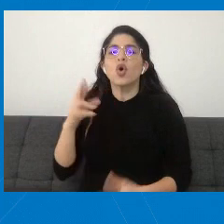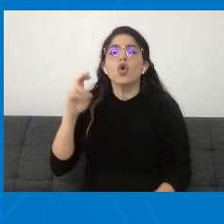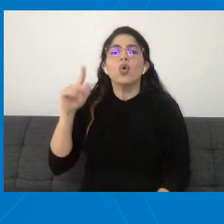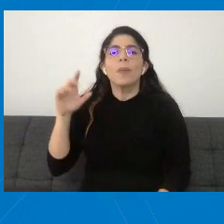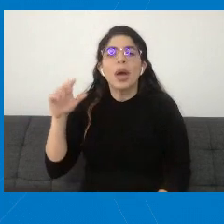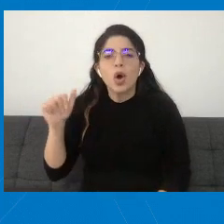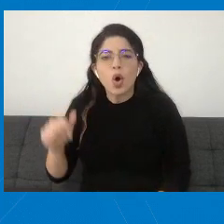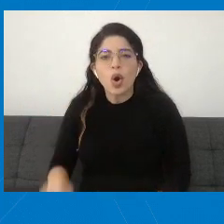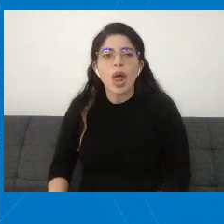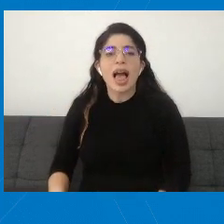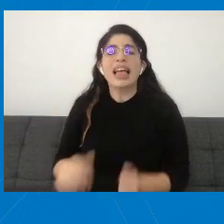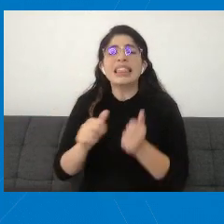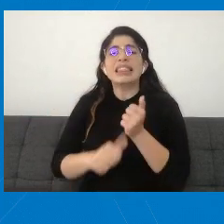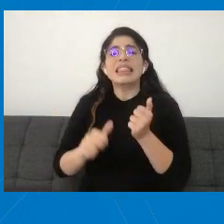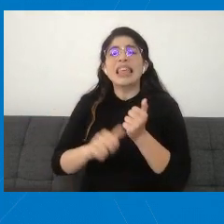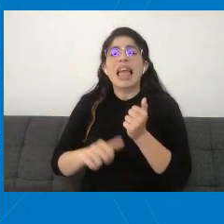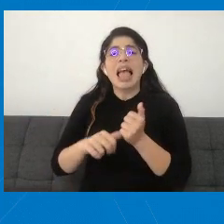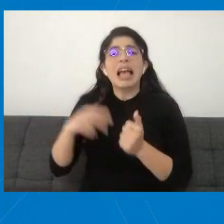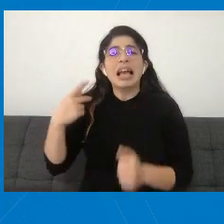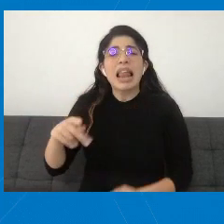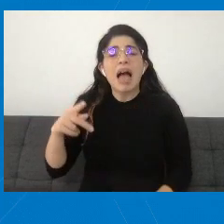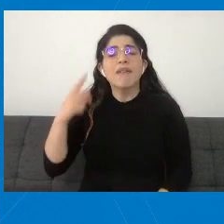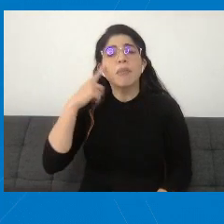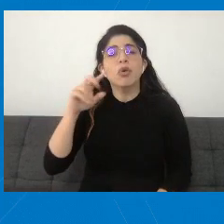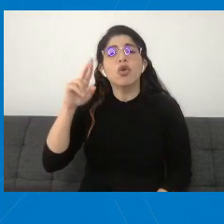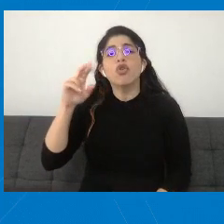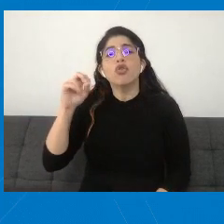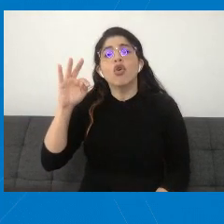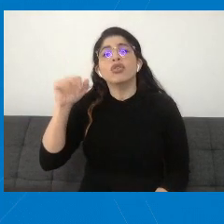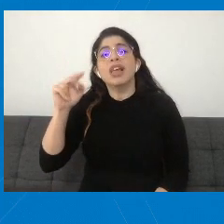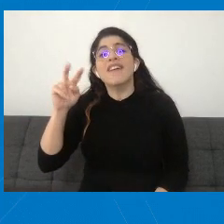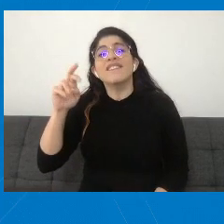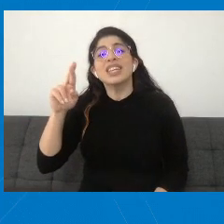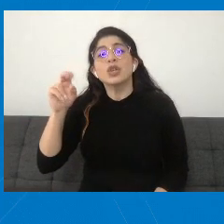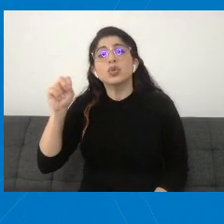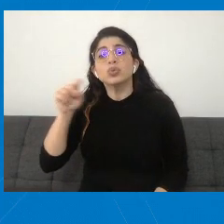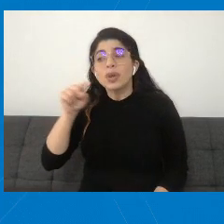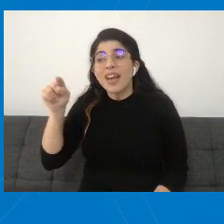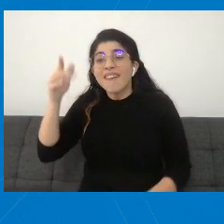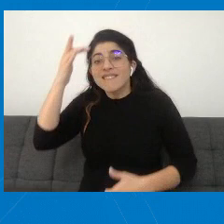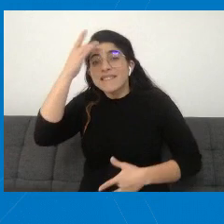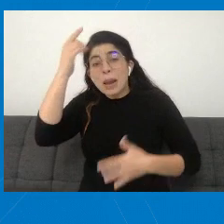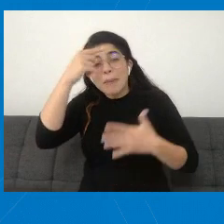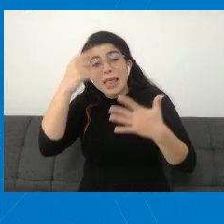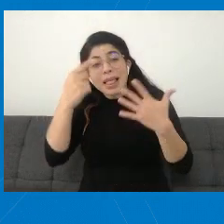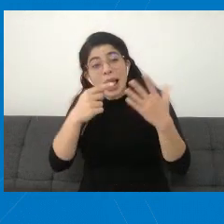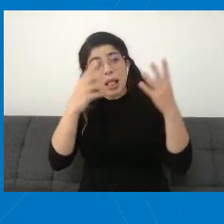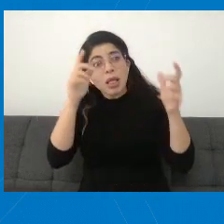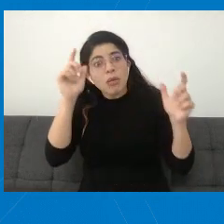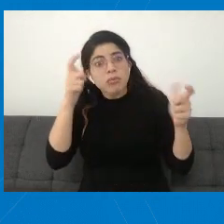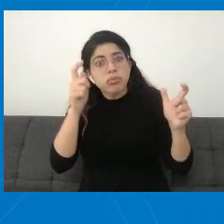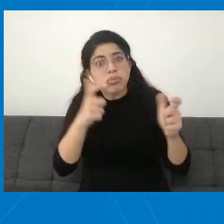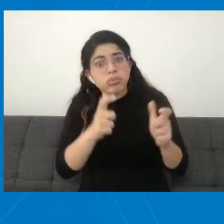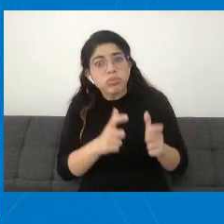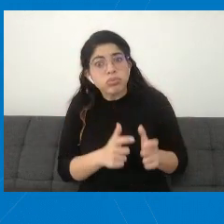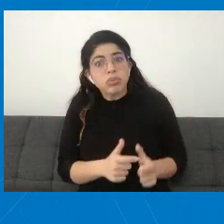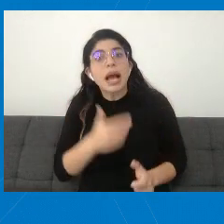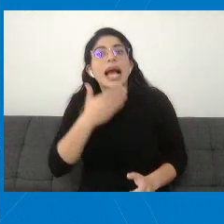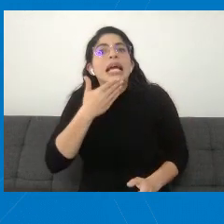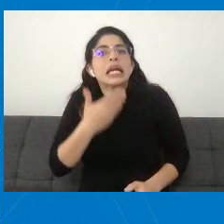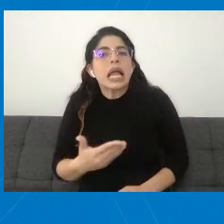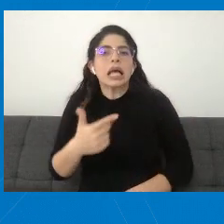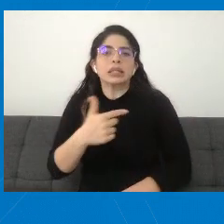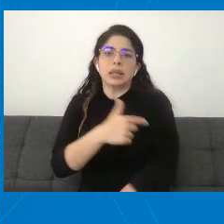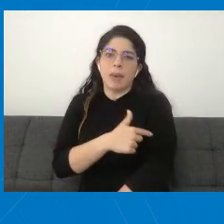niños con diarreas graves por rotavirus, y esto gracias a las vacunas, pero gracias también a la